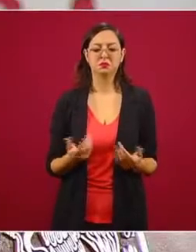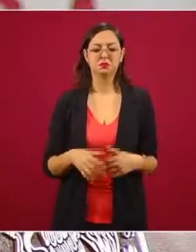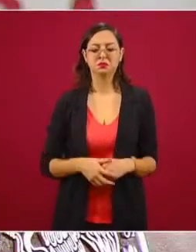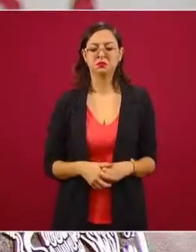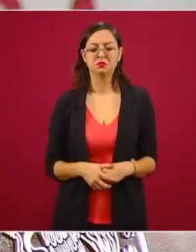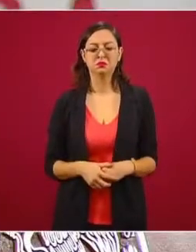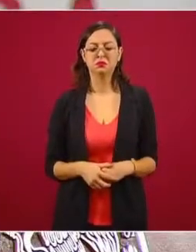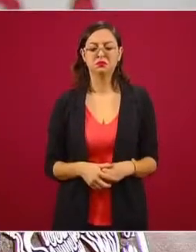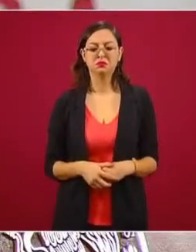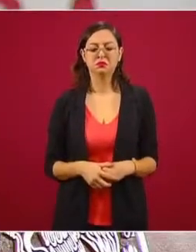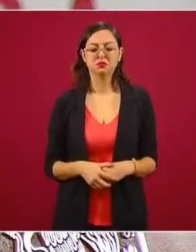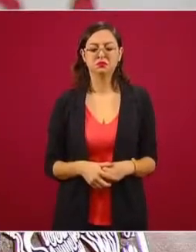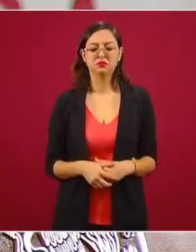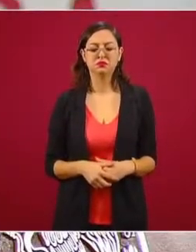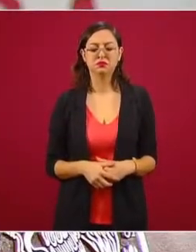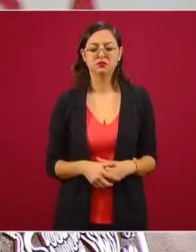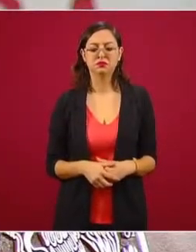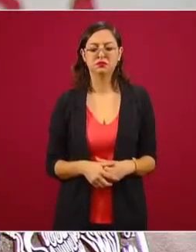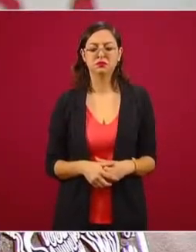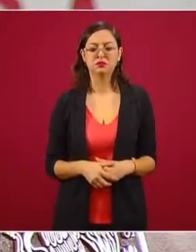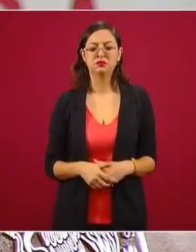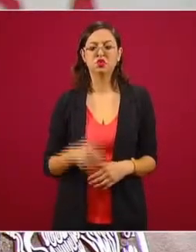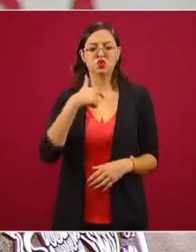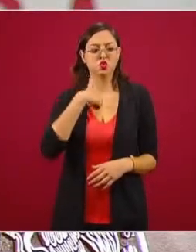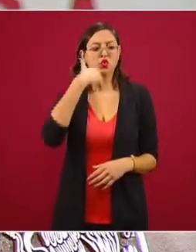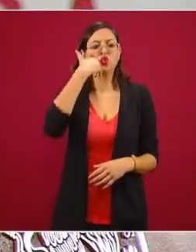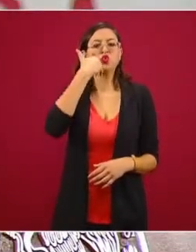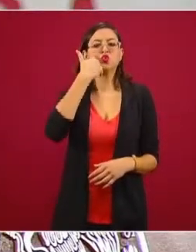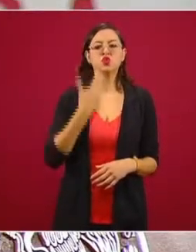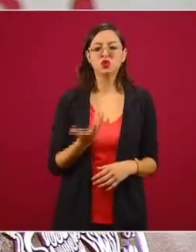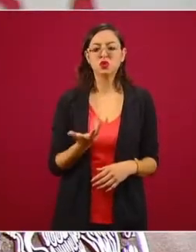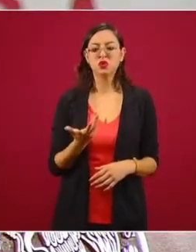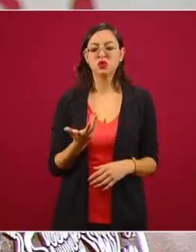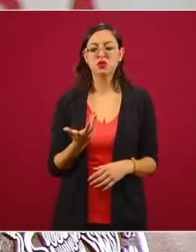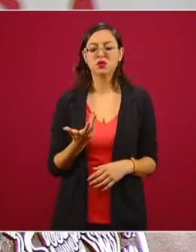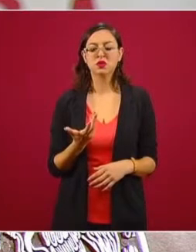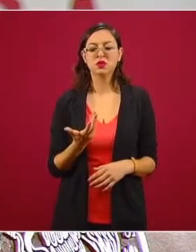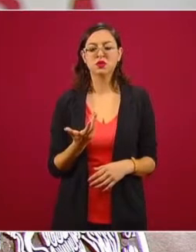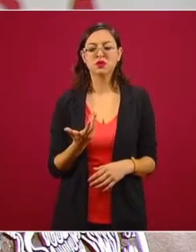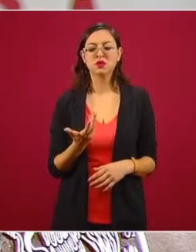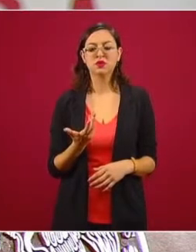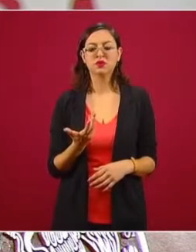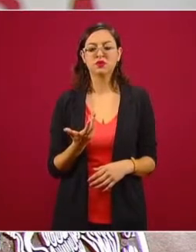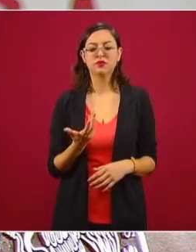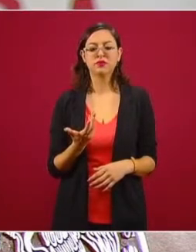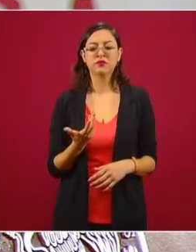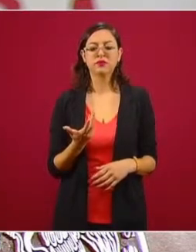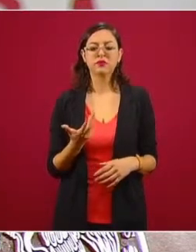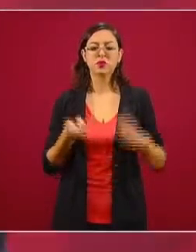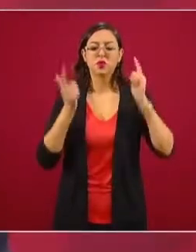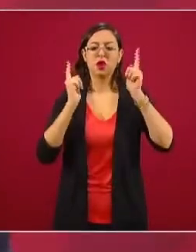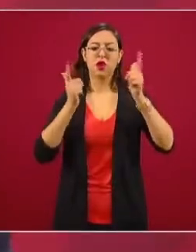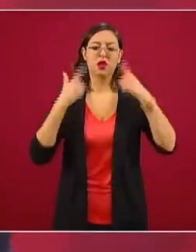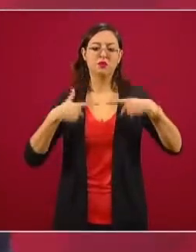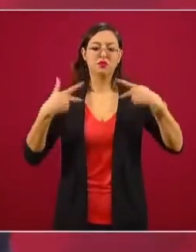Y pues yo quisiera que nadie se enfermara.